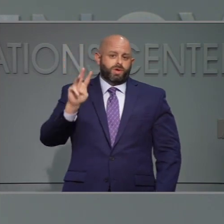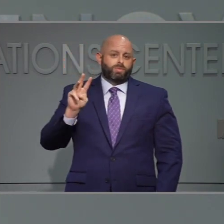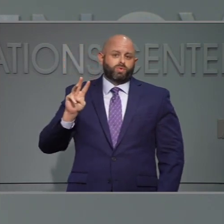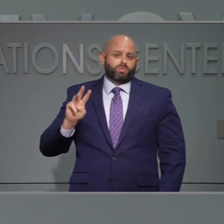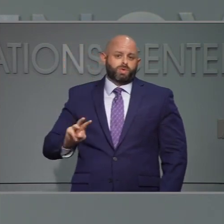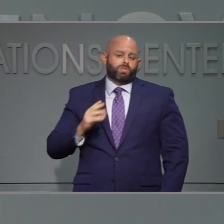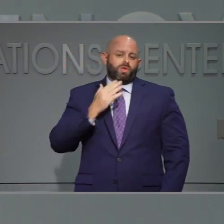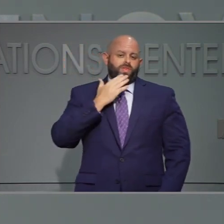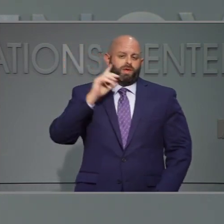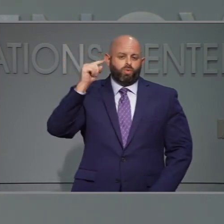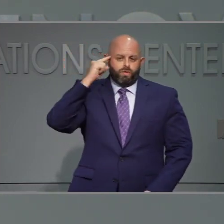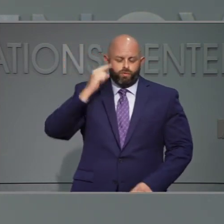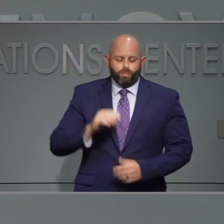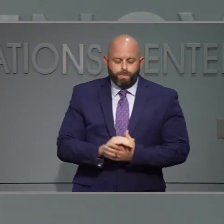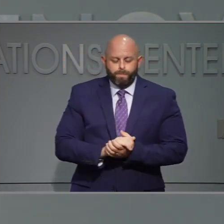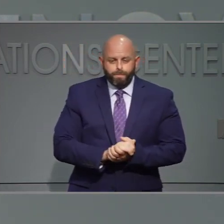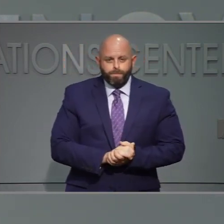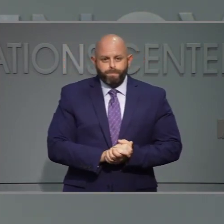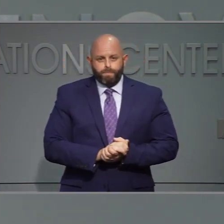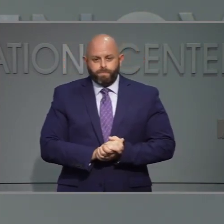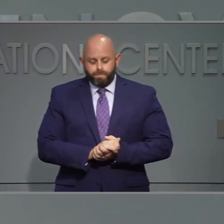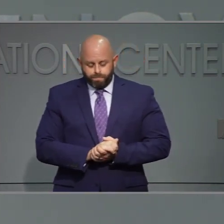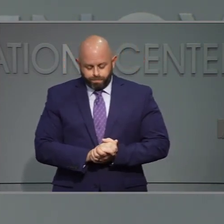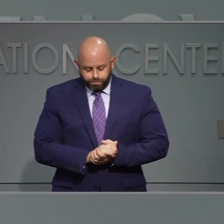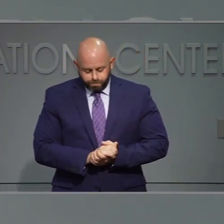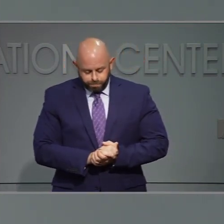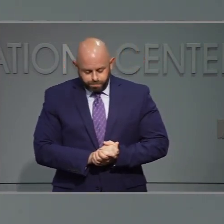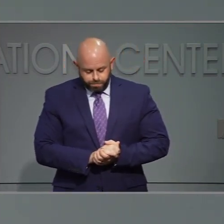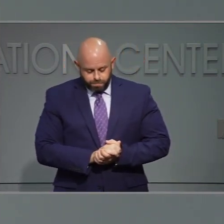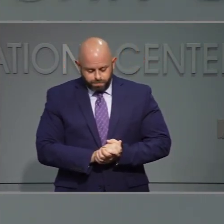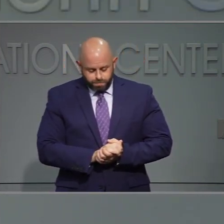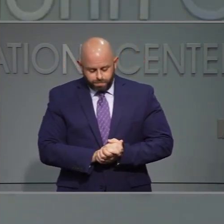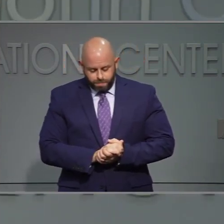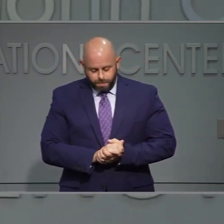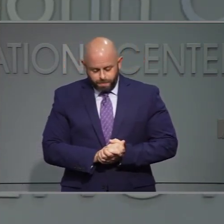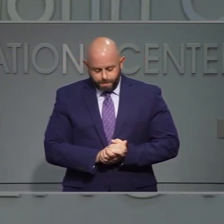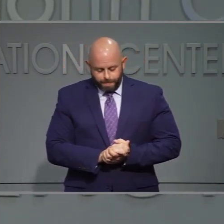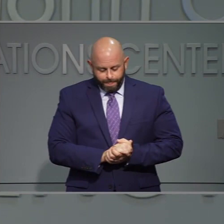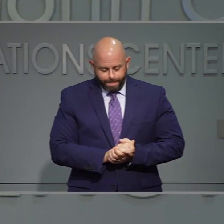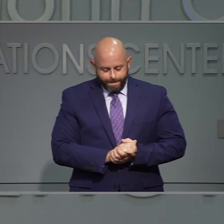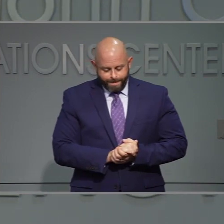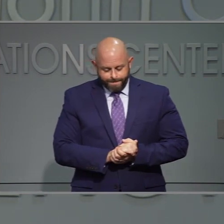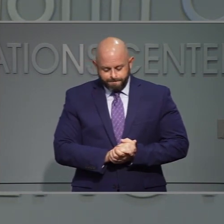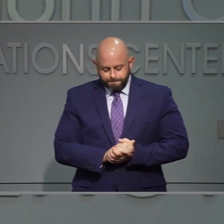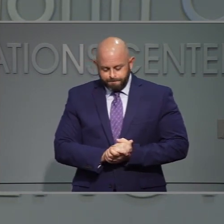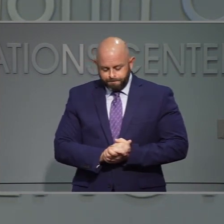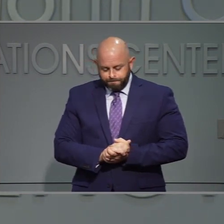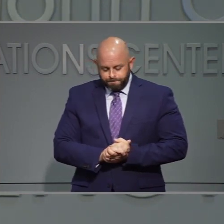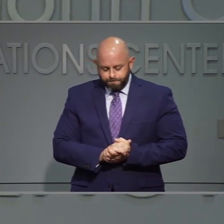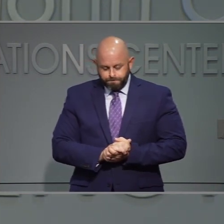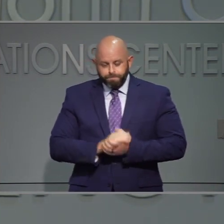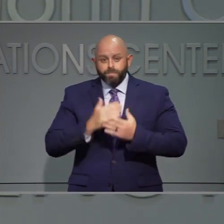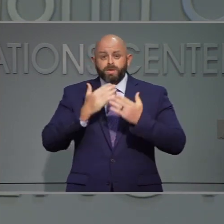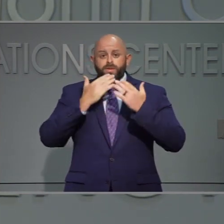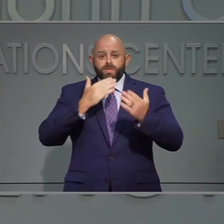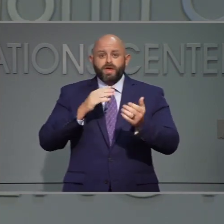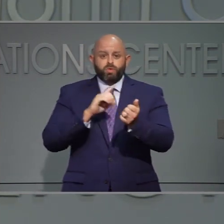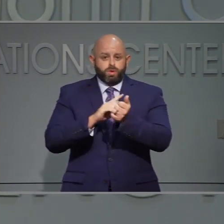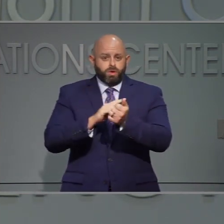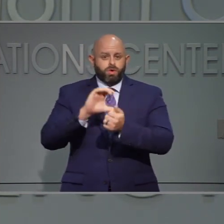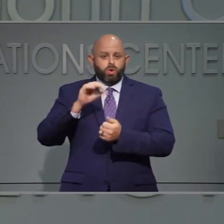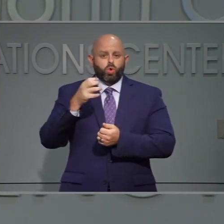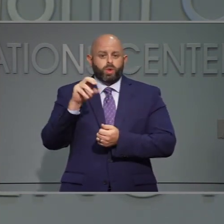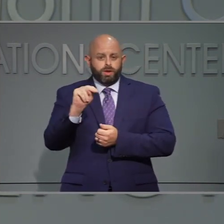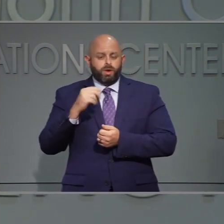a seis pies y lavarse las manos. Gracias, gobernador, gracias, habla el gobernador, gracias,